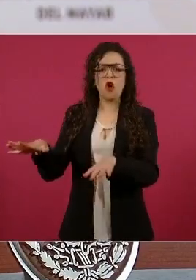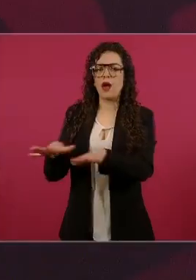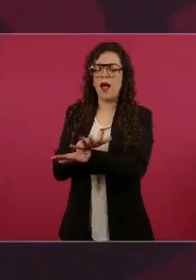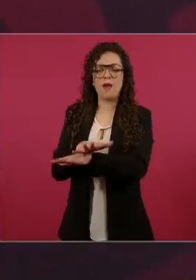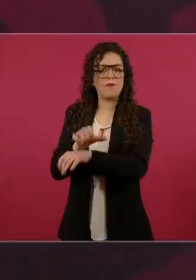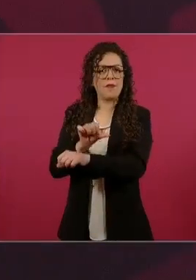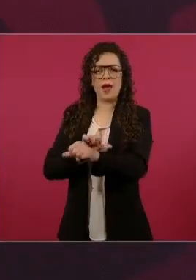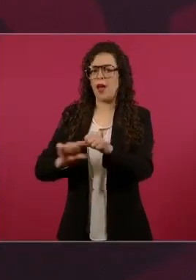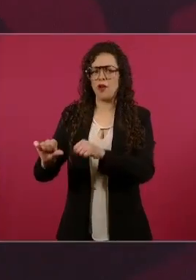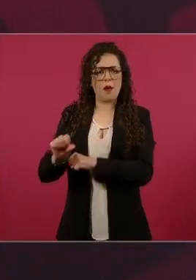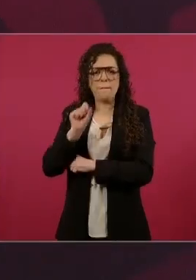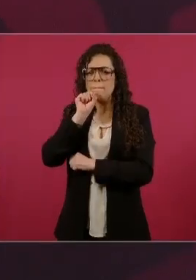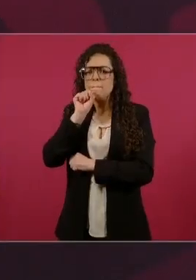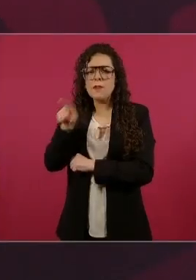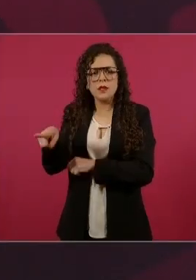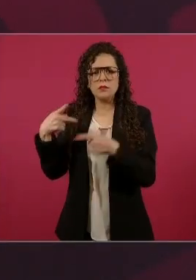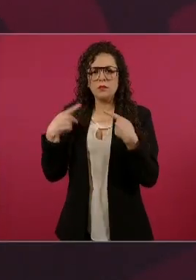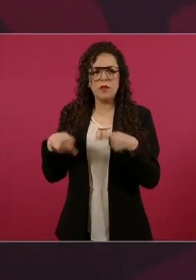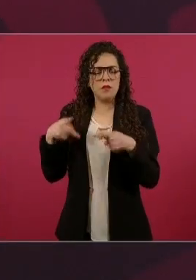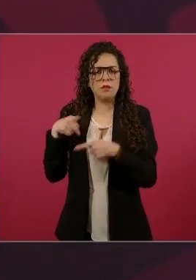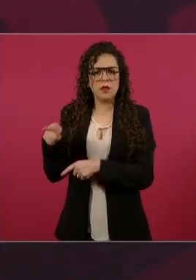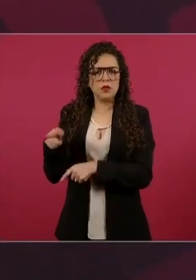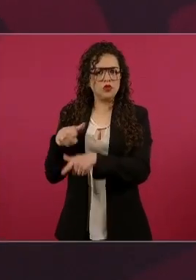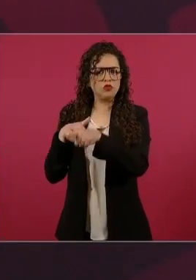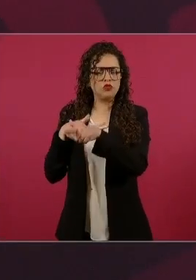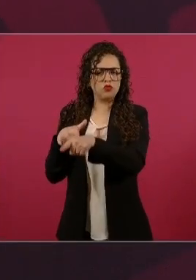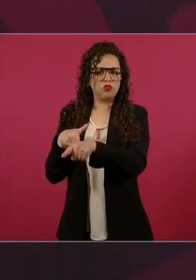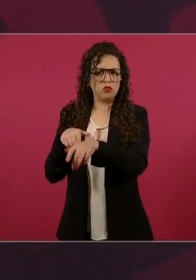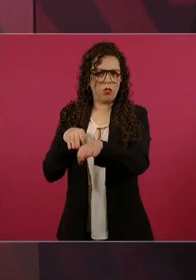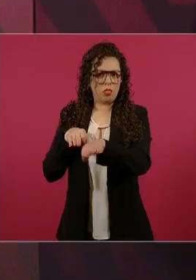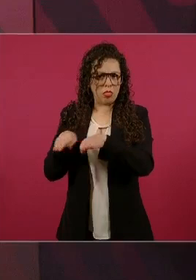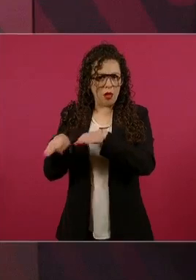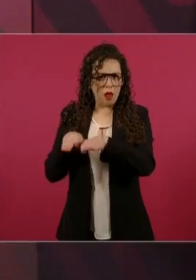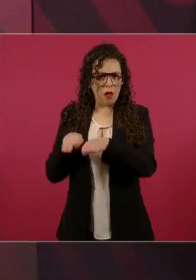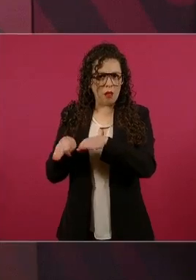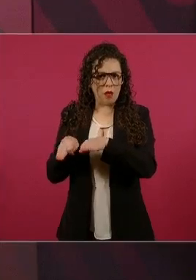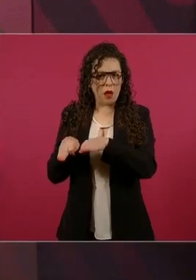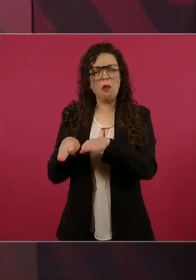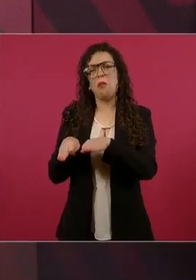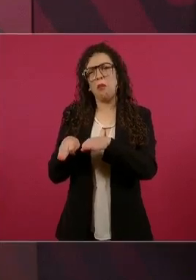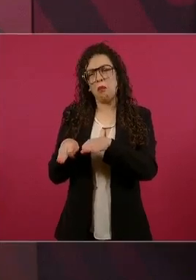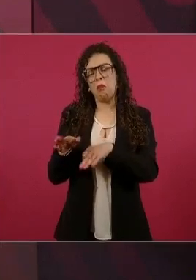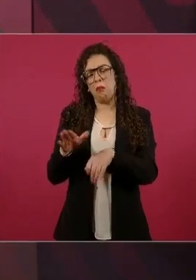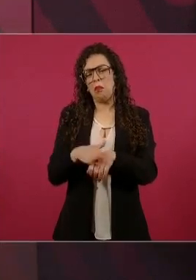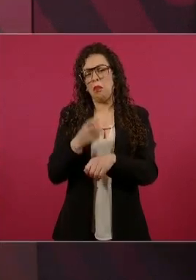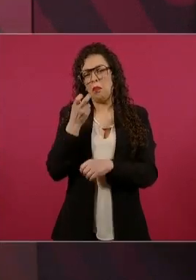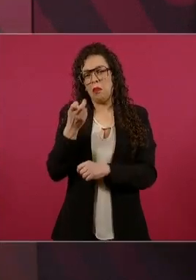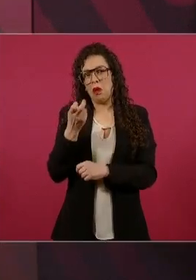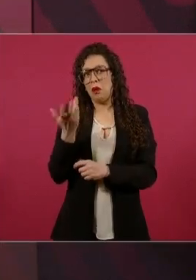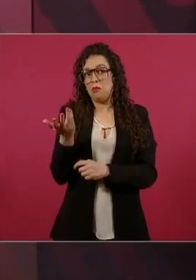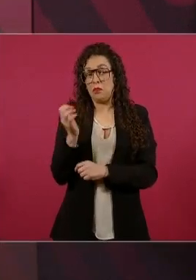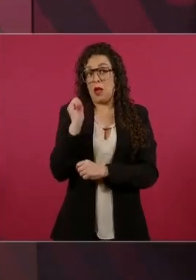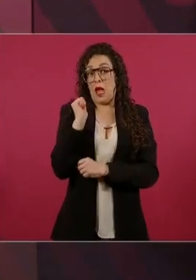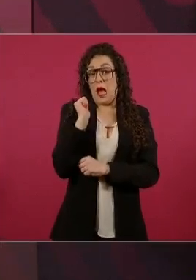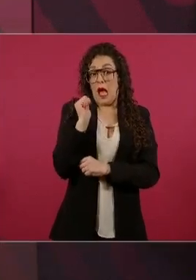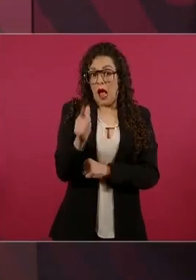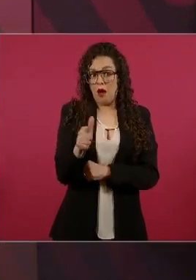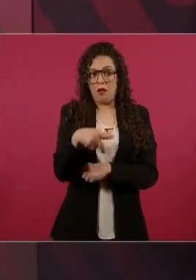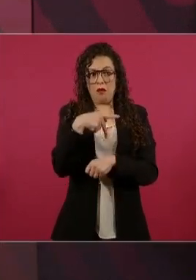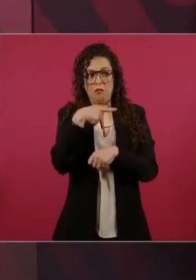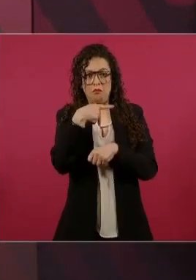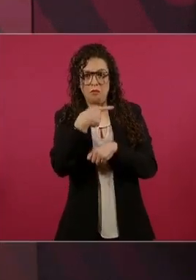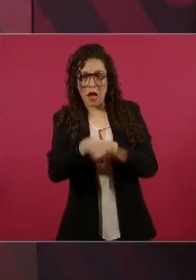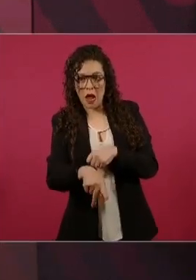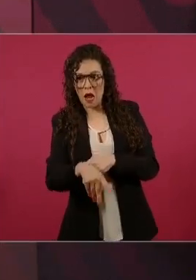no hay ningún riesgo, no hay